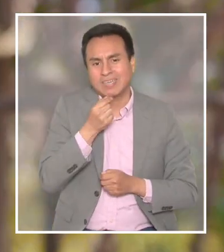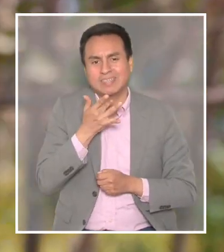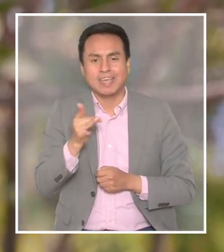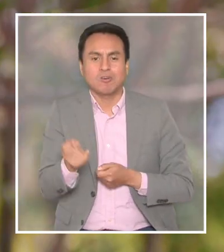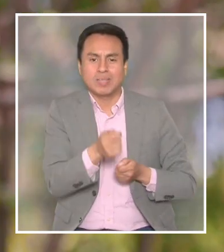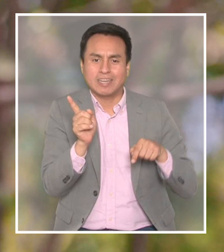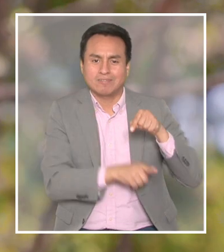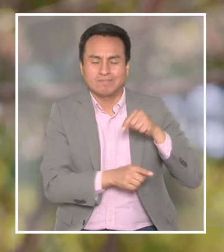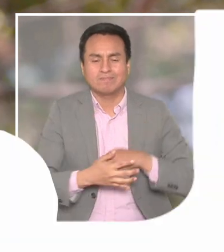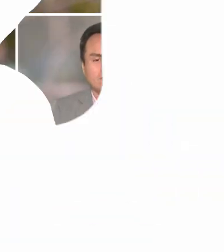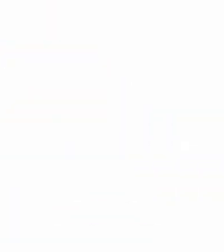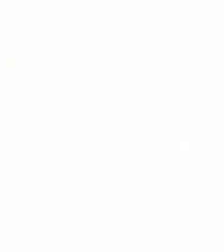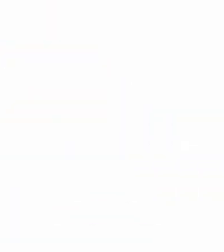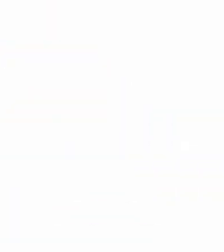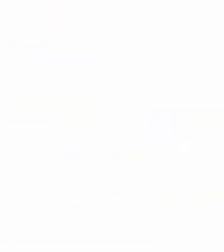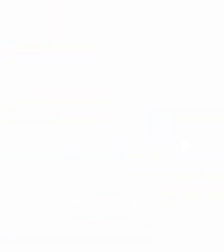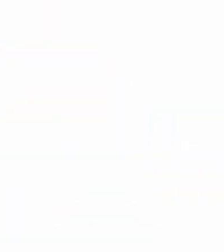forestal es más fácil que combatirlo.